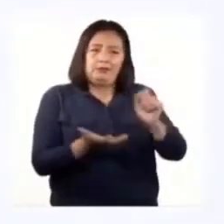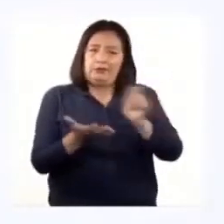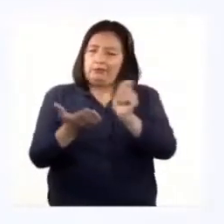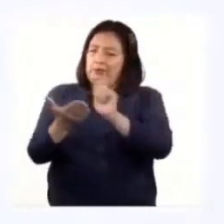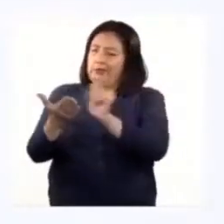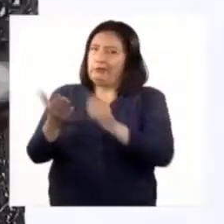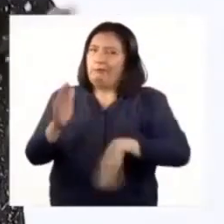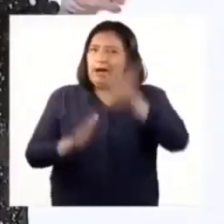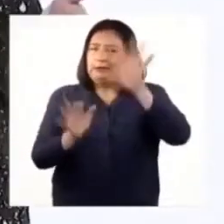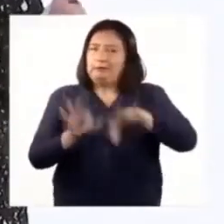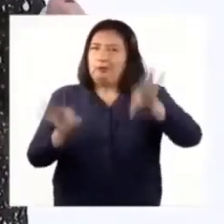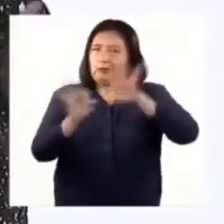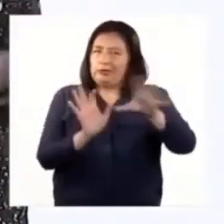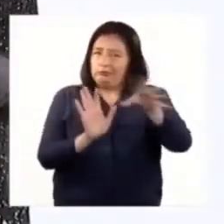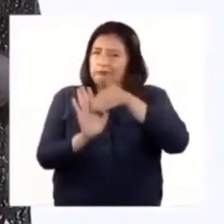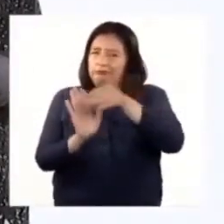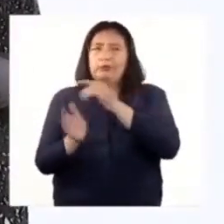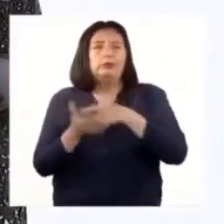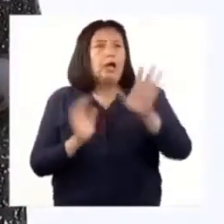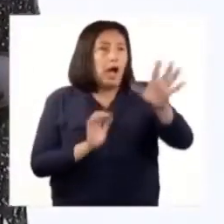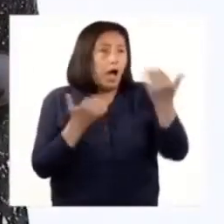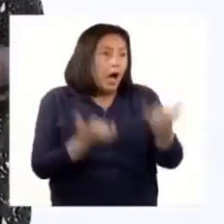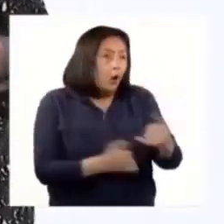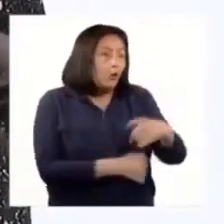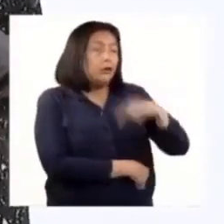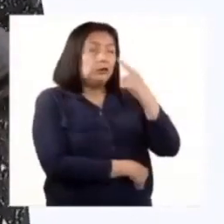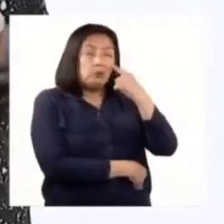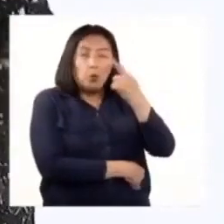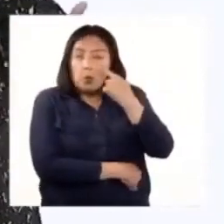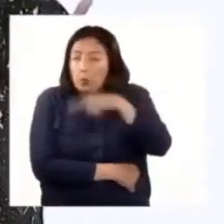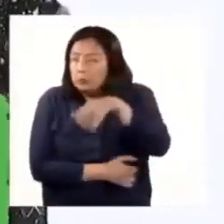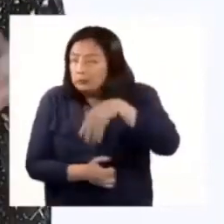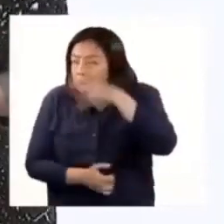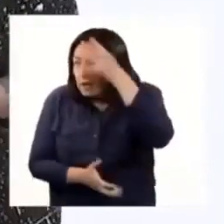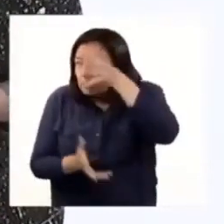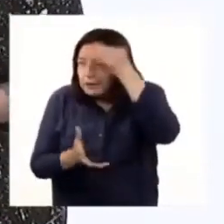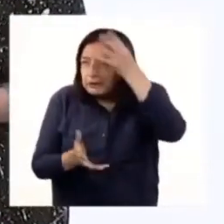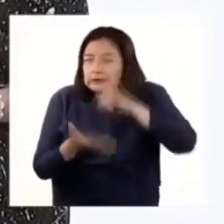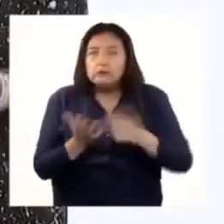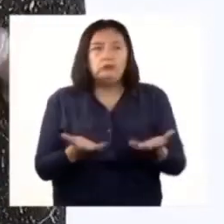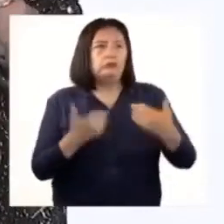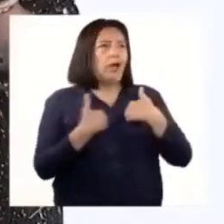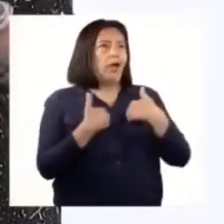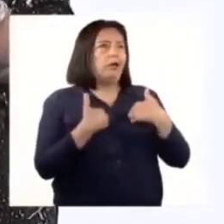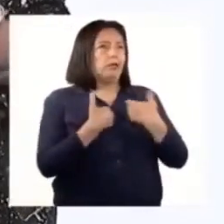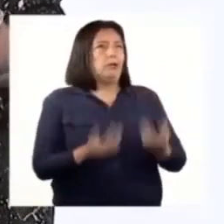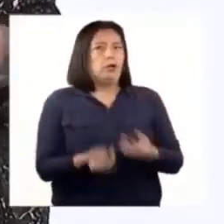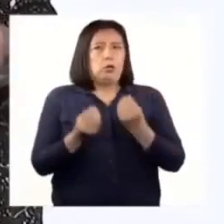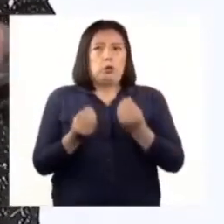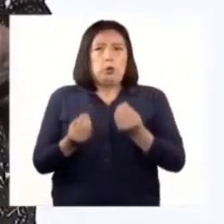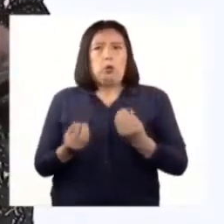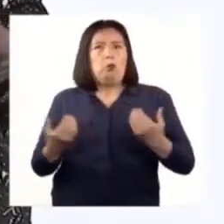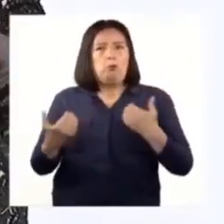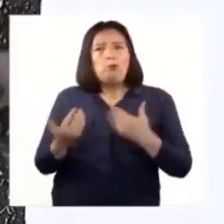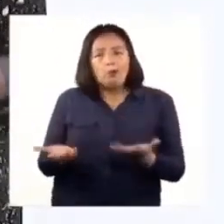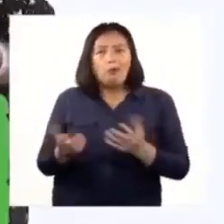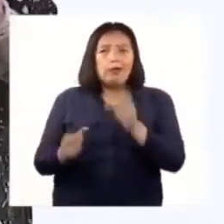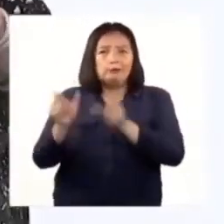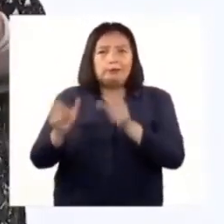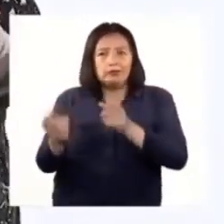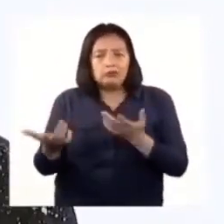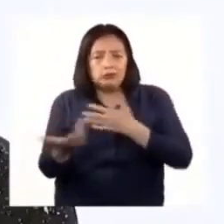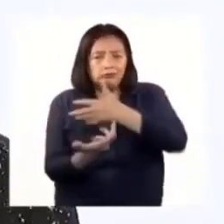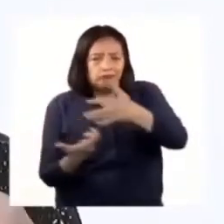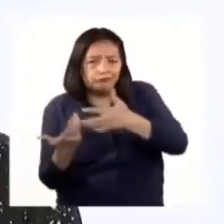anotar lo más importante. Estos días estamos conociendo y aprendiendo mucho más sobre los animales, cómo se relacionan con el ser humano